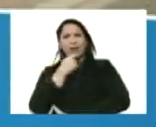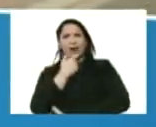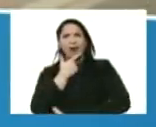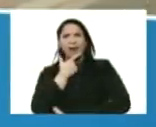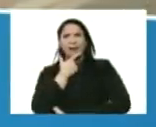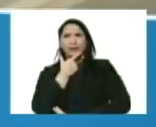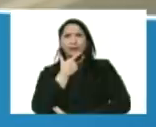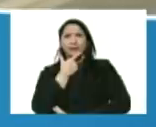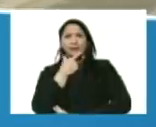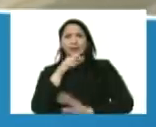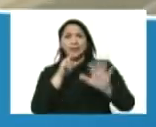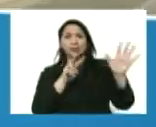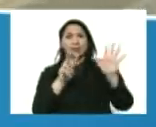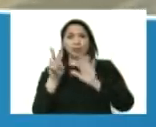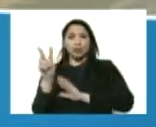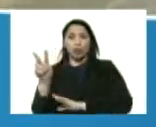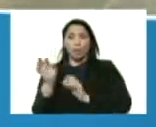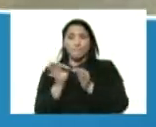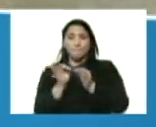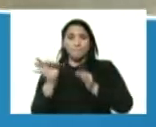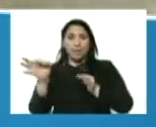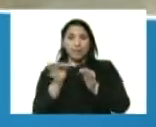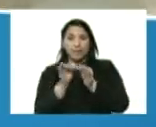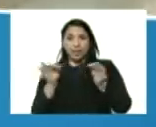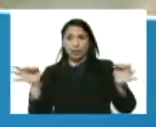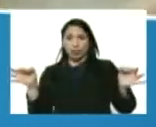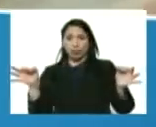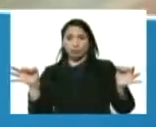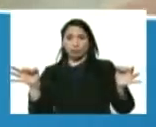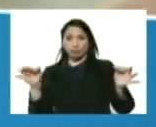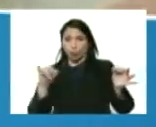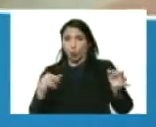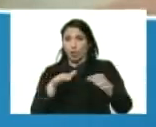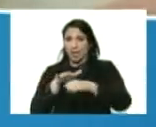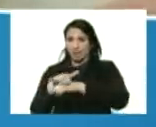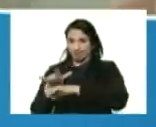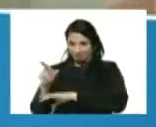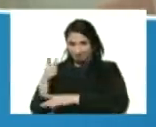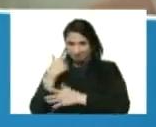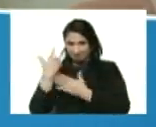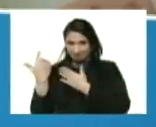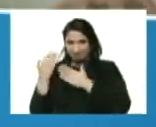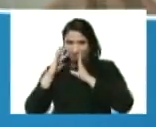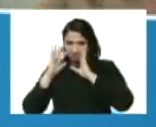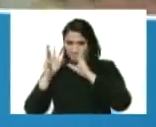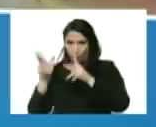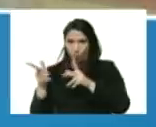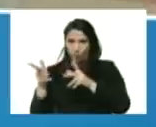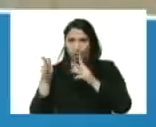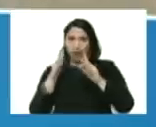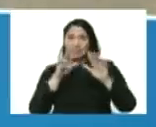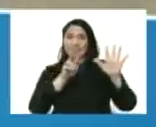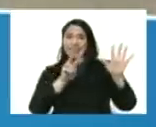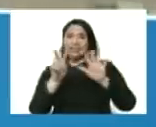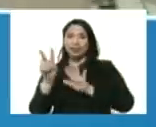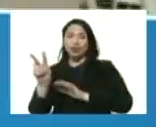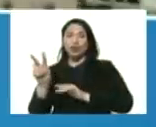72 metros cuadrados, Jorge, 72 metros cuadrados.